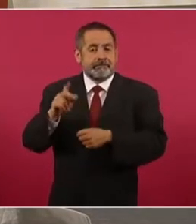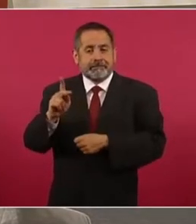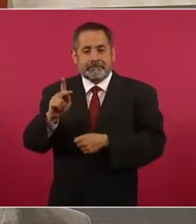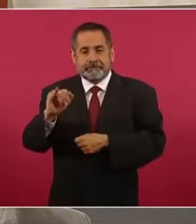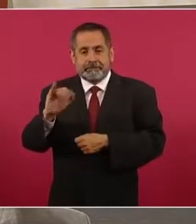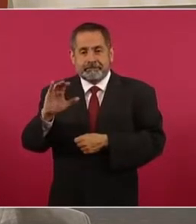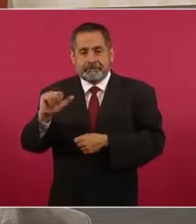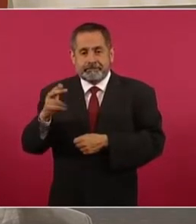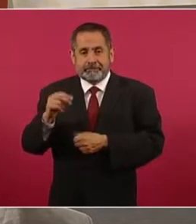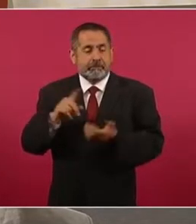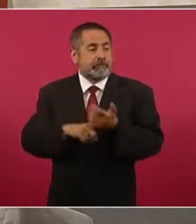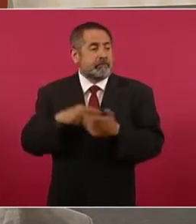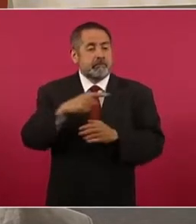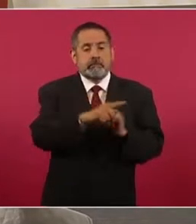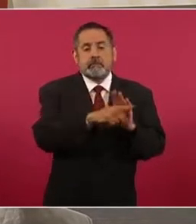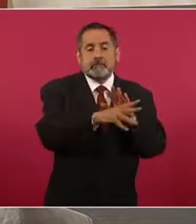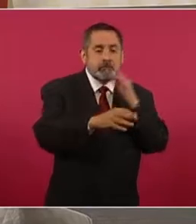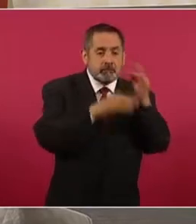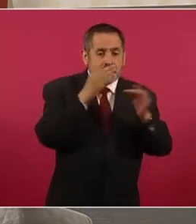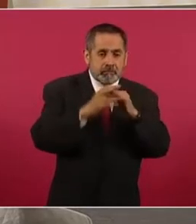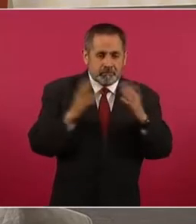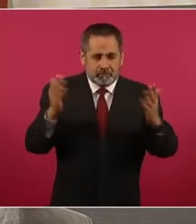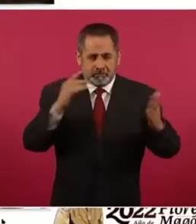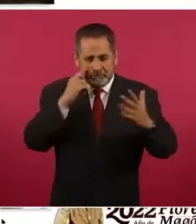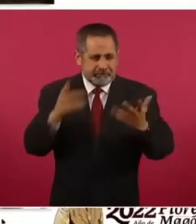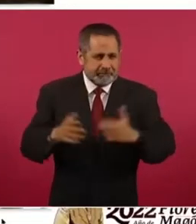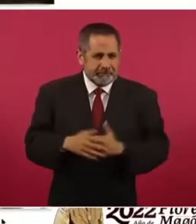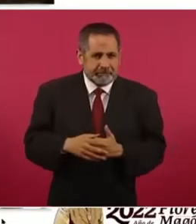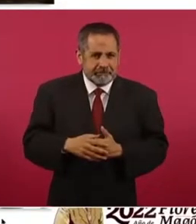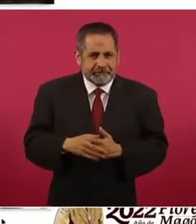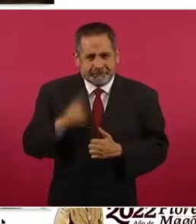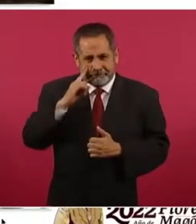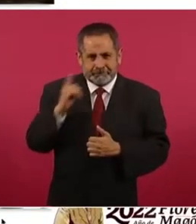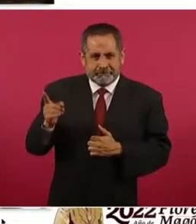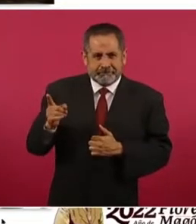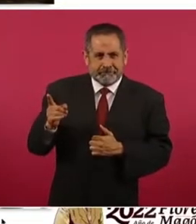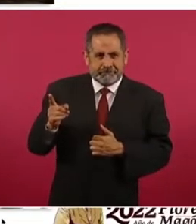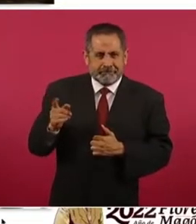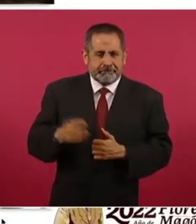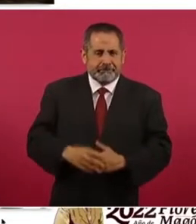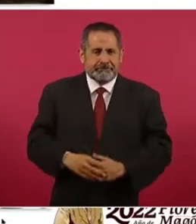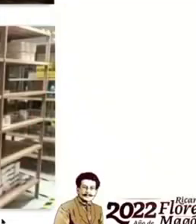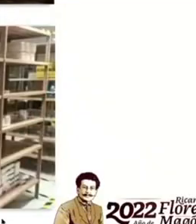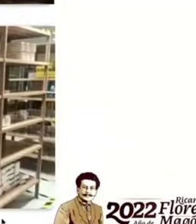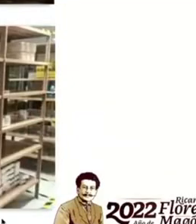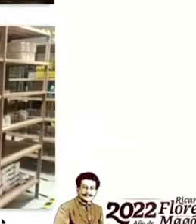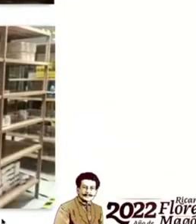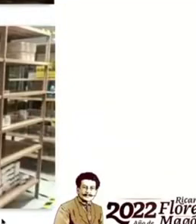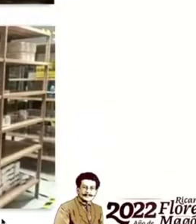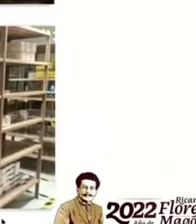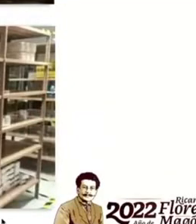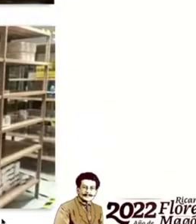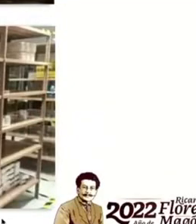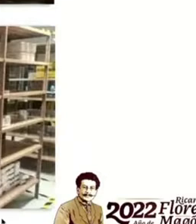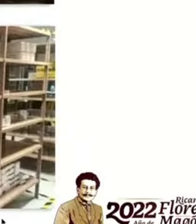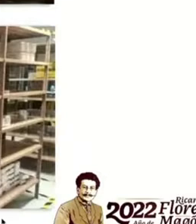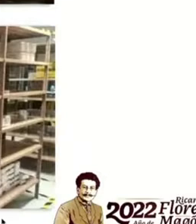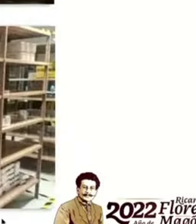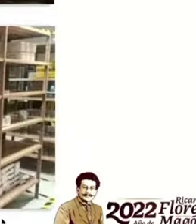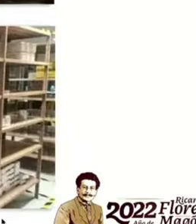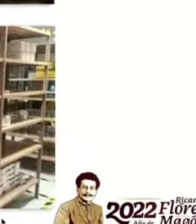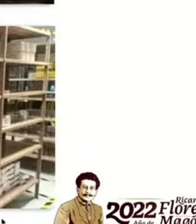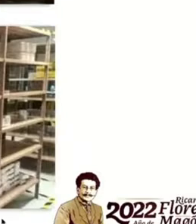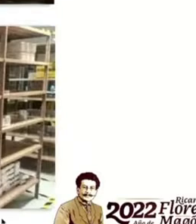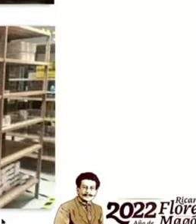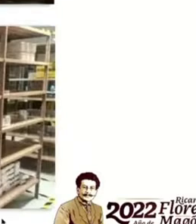Reforma y la que se tomó ayer. Pueden apreciarse una copia de la primera plana de Reforma para que se vea que fueron